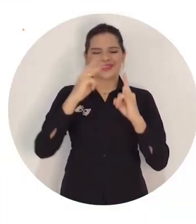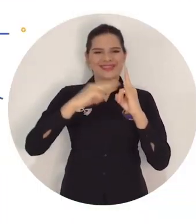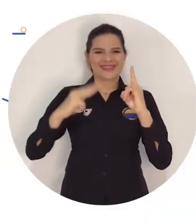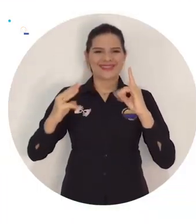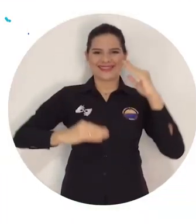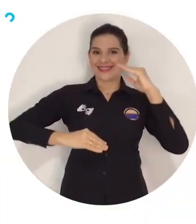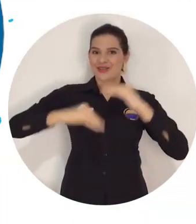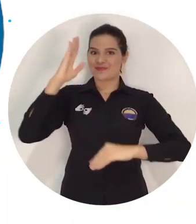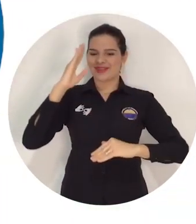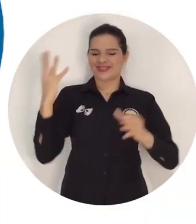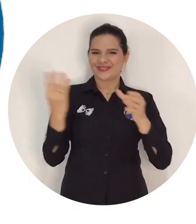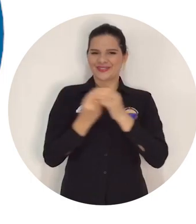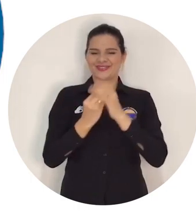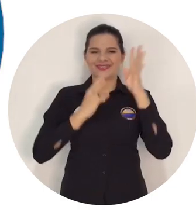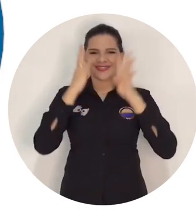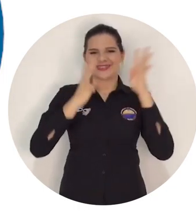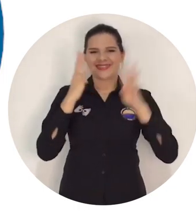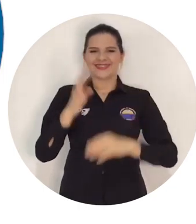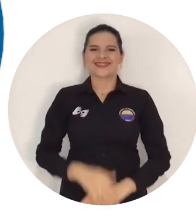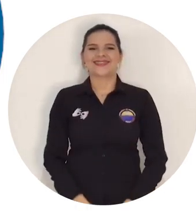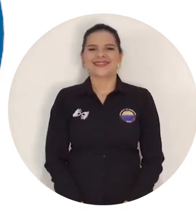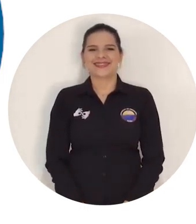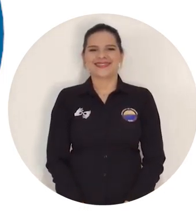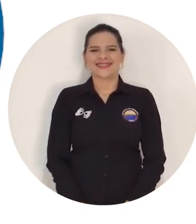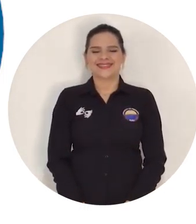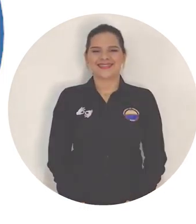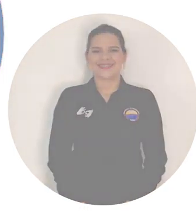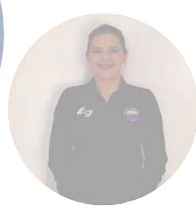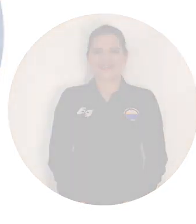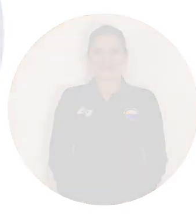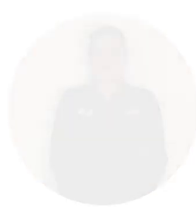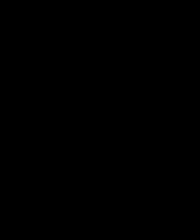La comunidad universitaria también interactuó en talleres que abordaron las nuevas tendencias y enfoques de la pedagogía de la lengua castellana en aras de invitar a